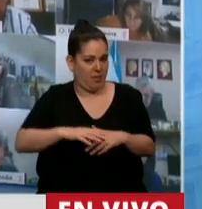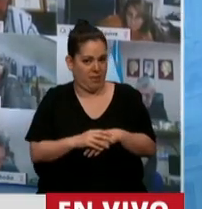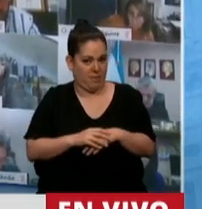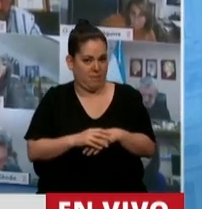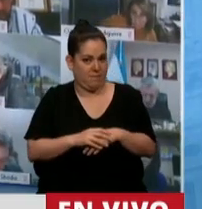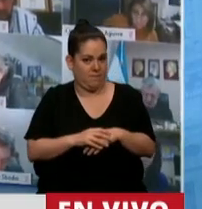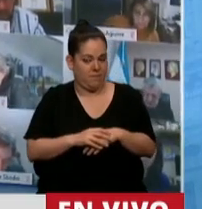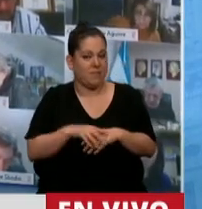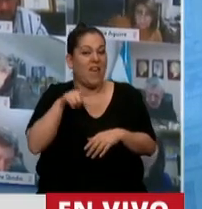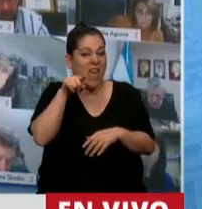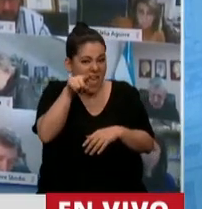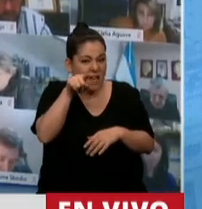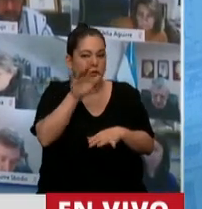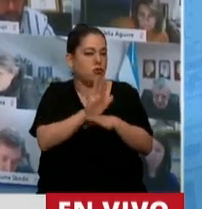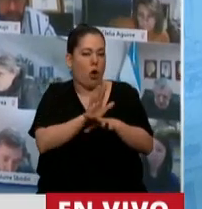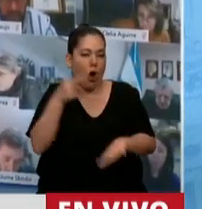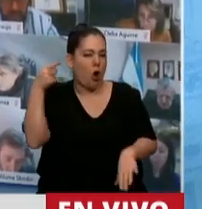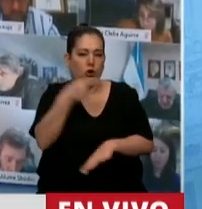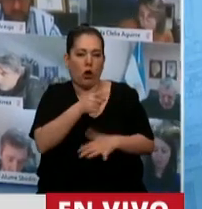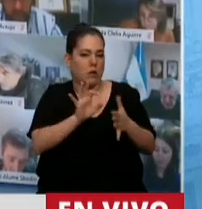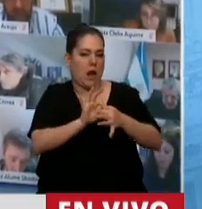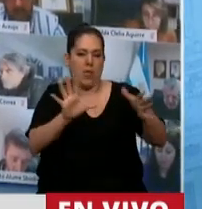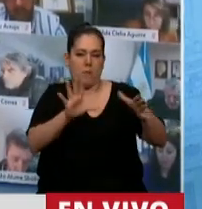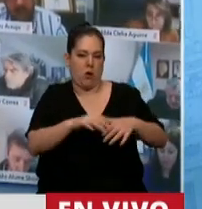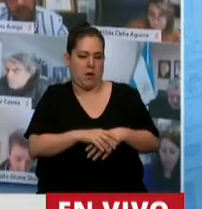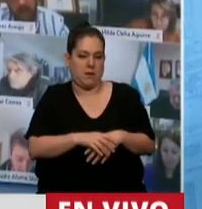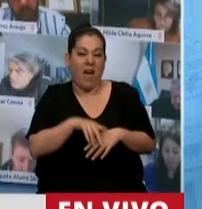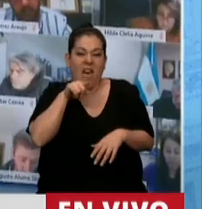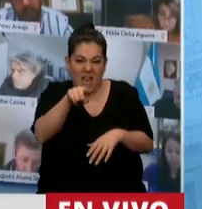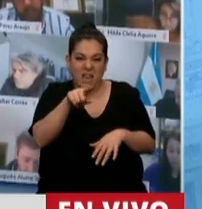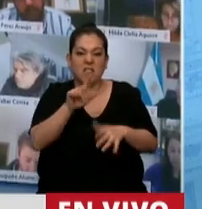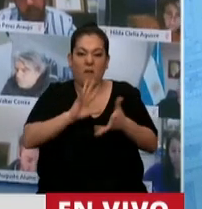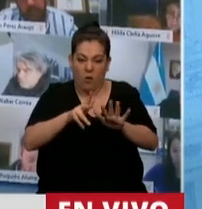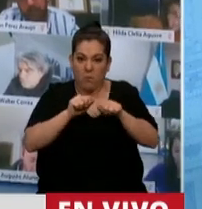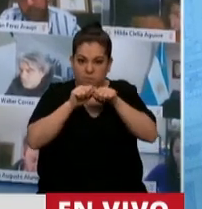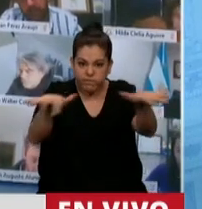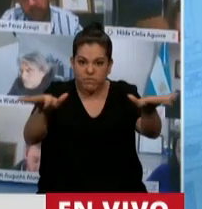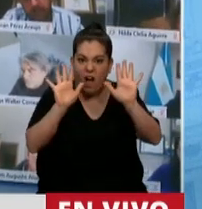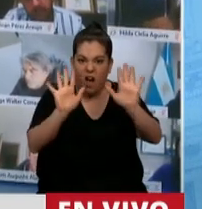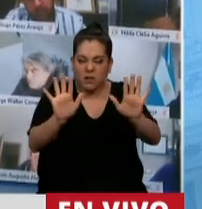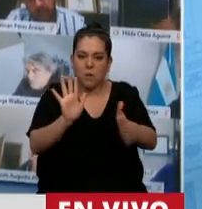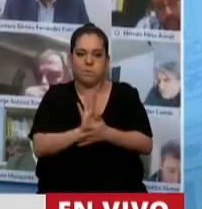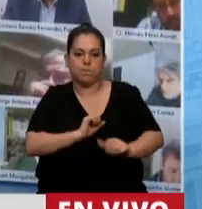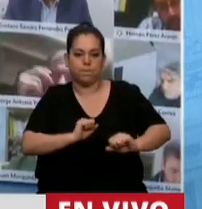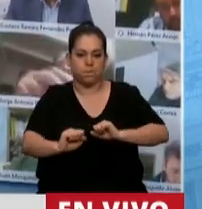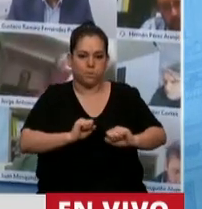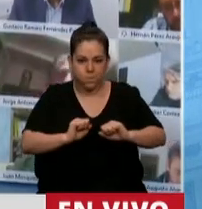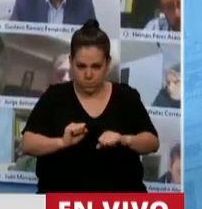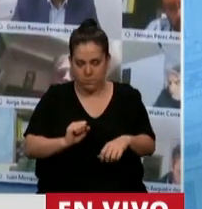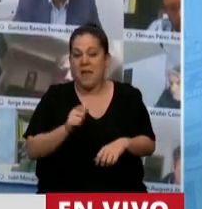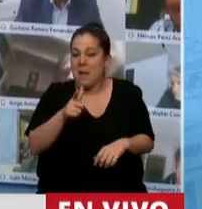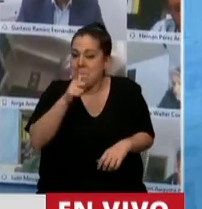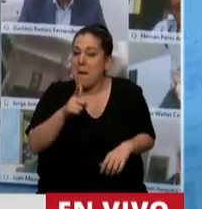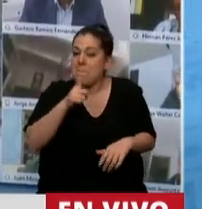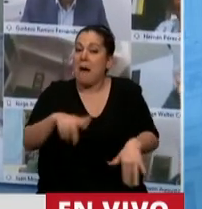Es un gesto antidemocrático, es un gesto patoteril, y me parece